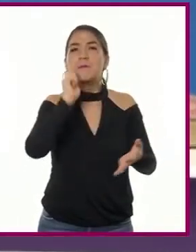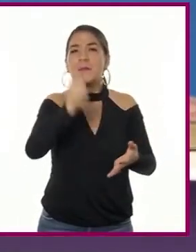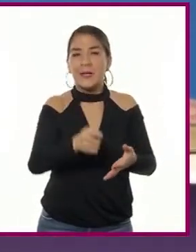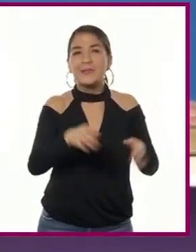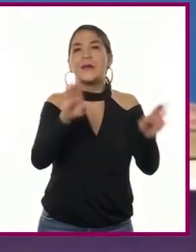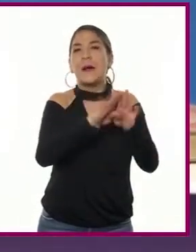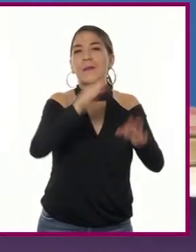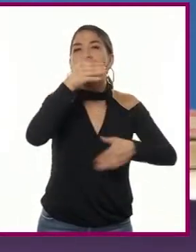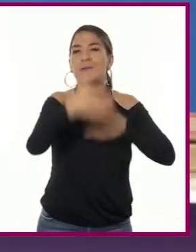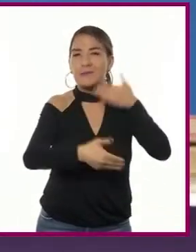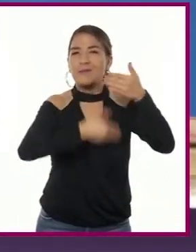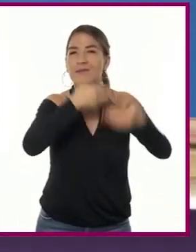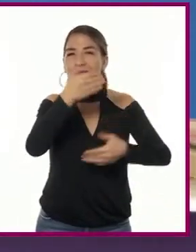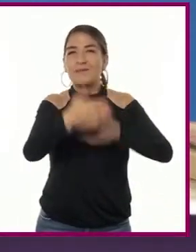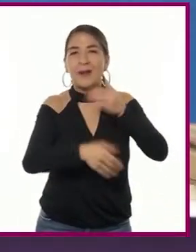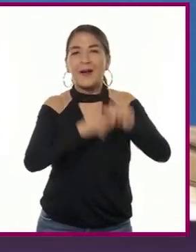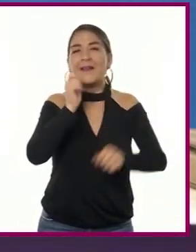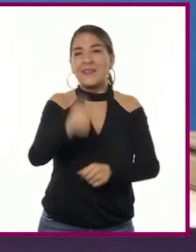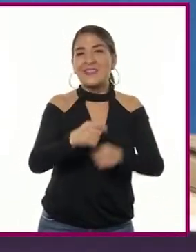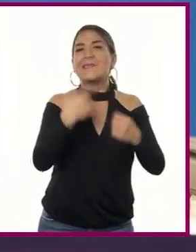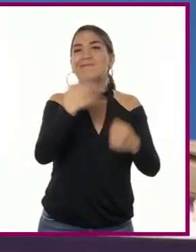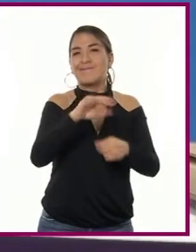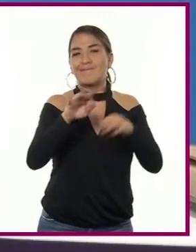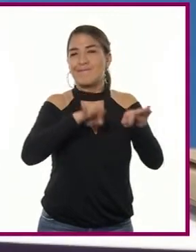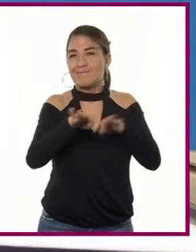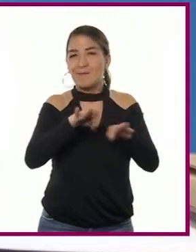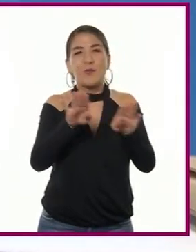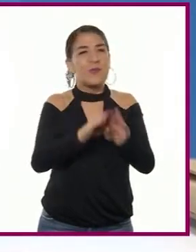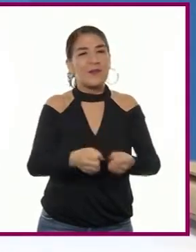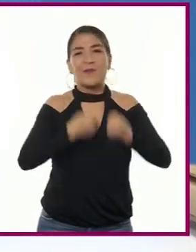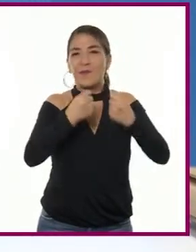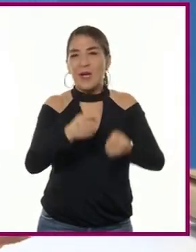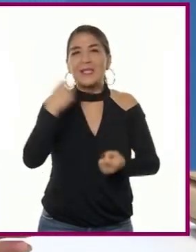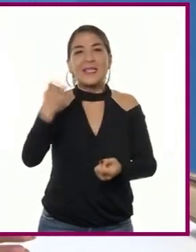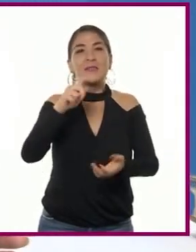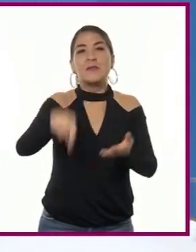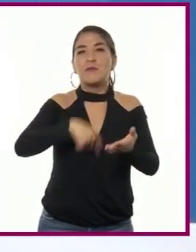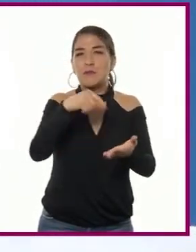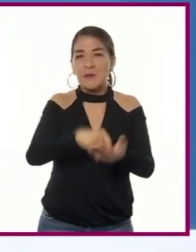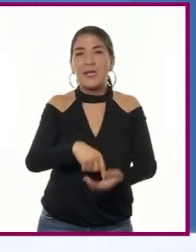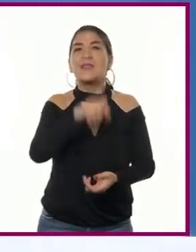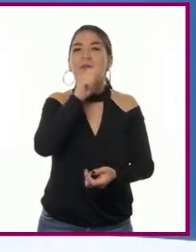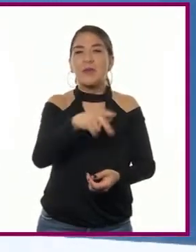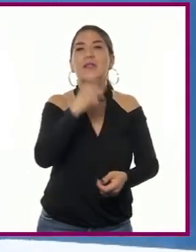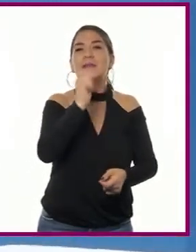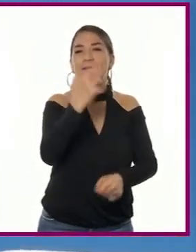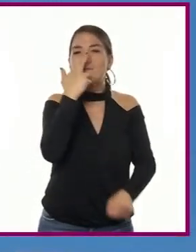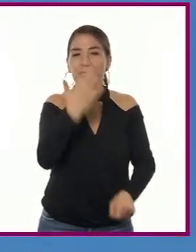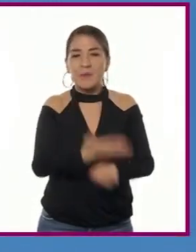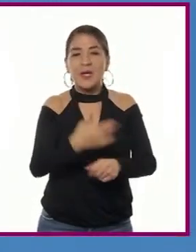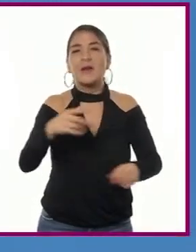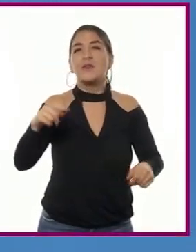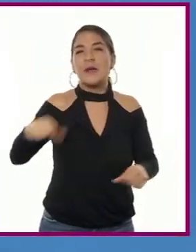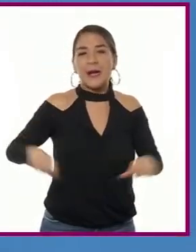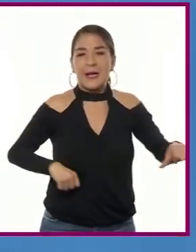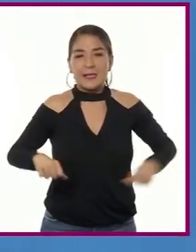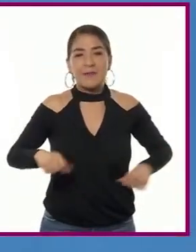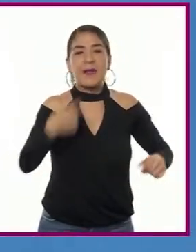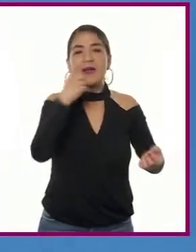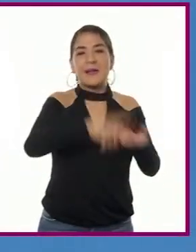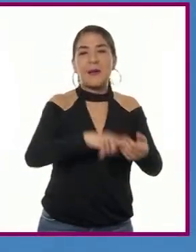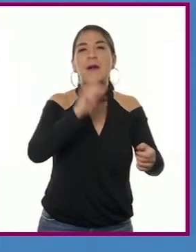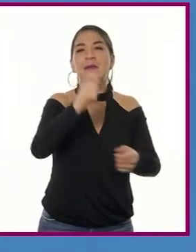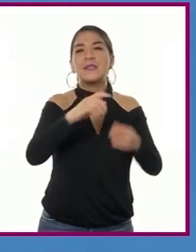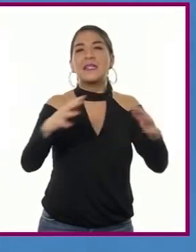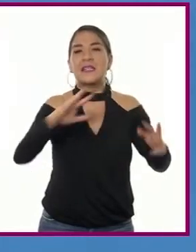un proceso que tuvo implicaciones muy fuertes en estas tierras y que terminaría jugando un papel muy importante en el estallido